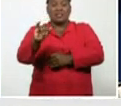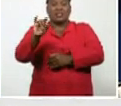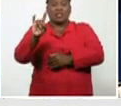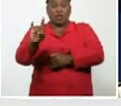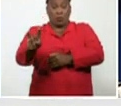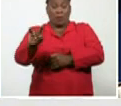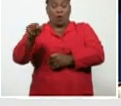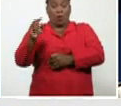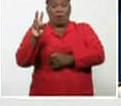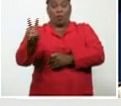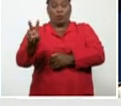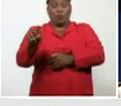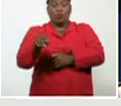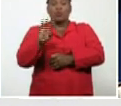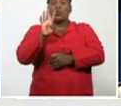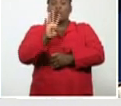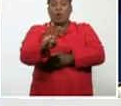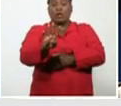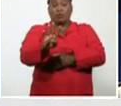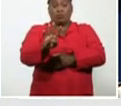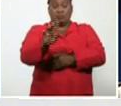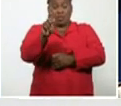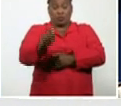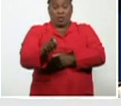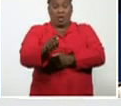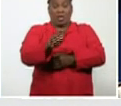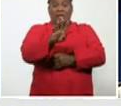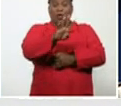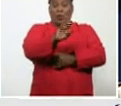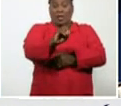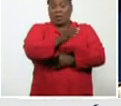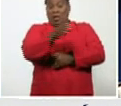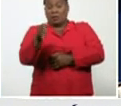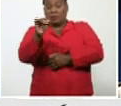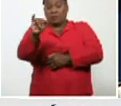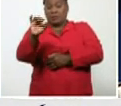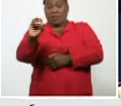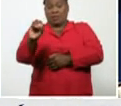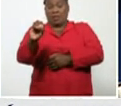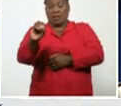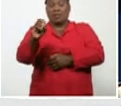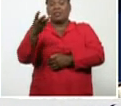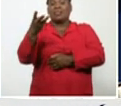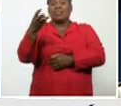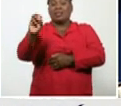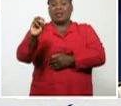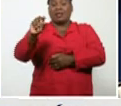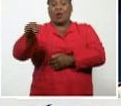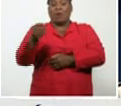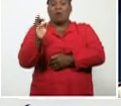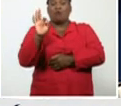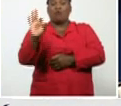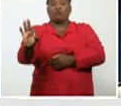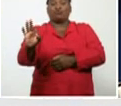y cuatro entre 40 y 60 años, el 30,8%.